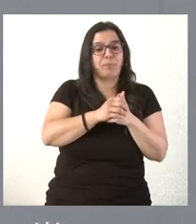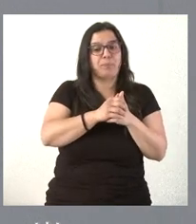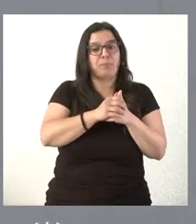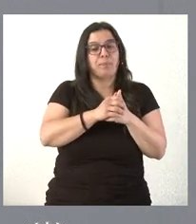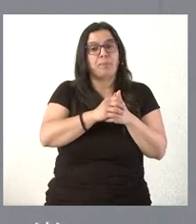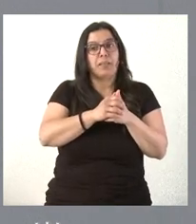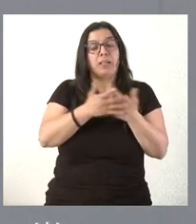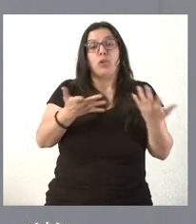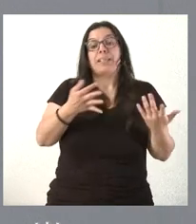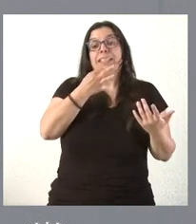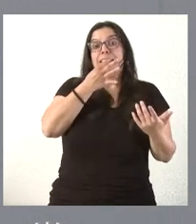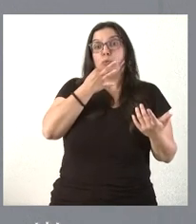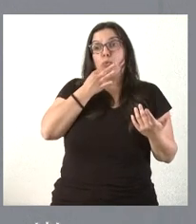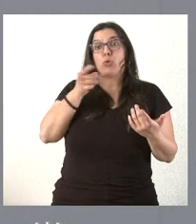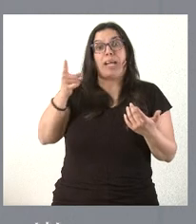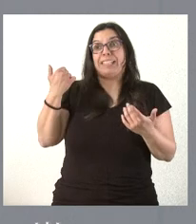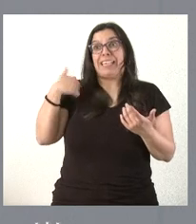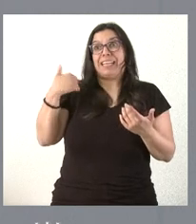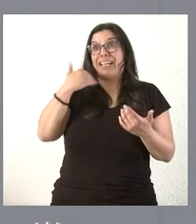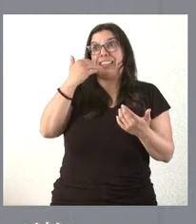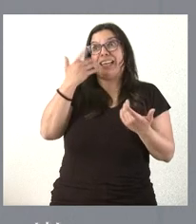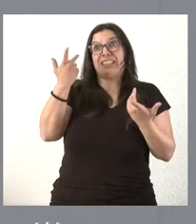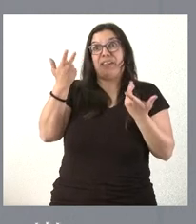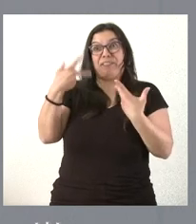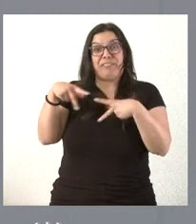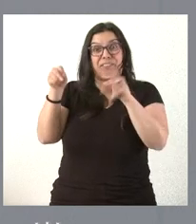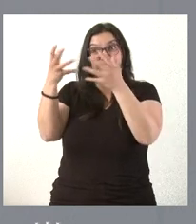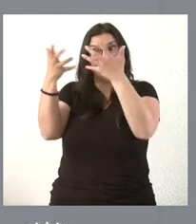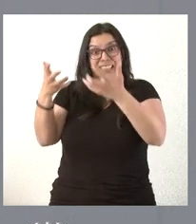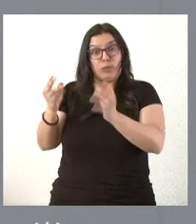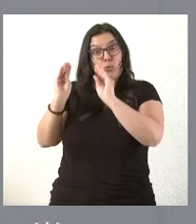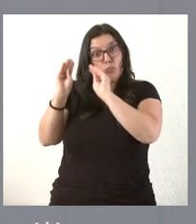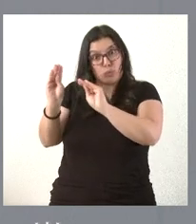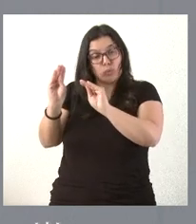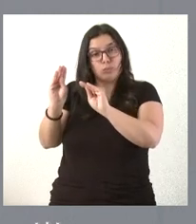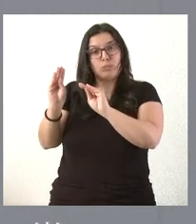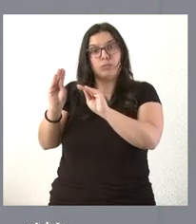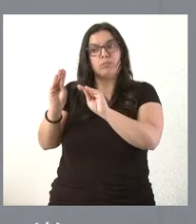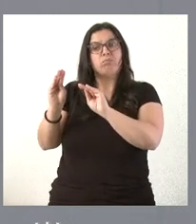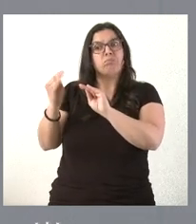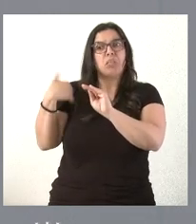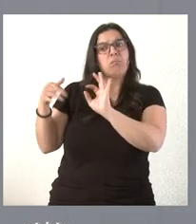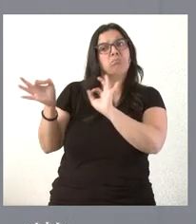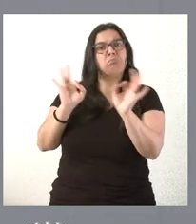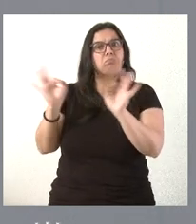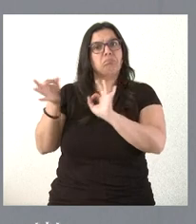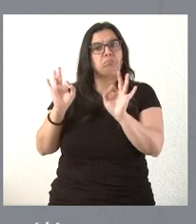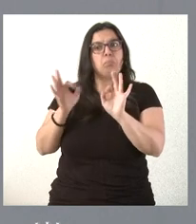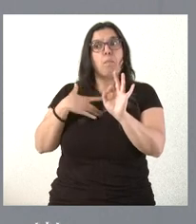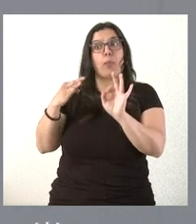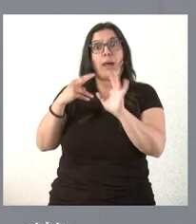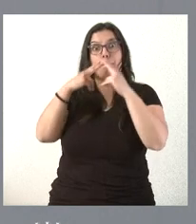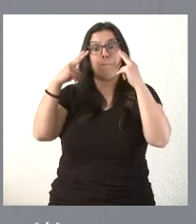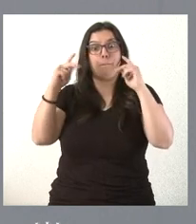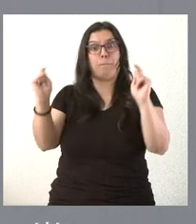El discurso estaba muy avanzado, prácticamente terminado, si no terminado. Estaba en condiciones de leerse y hacerse público.